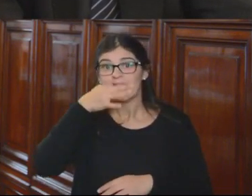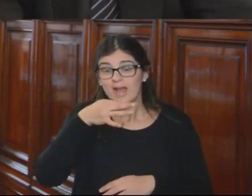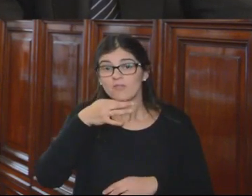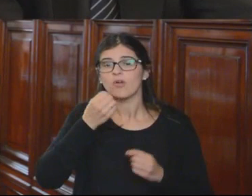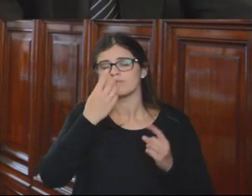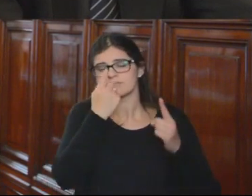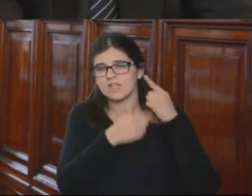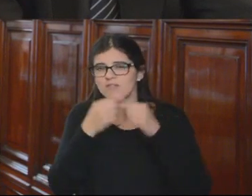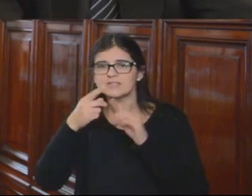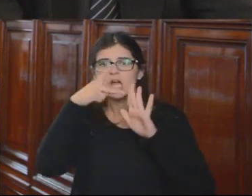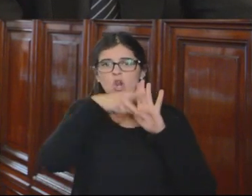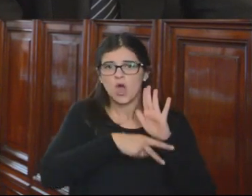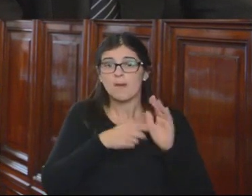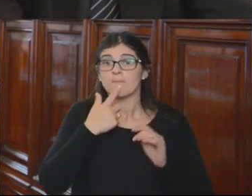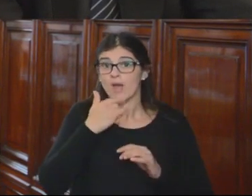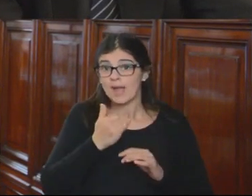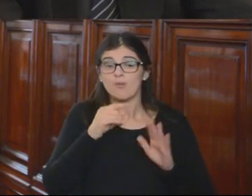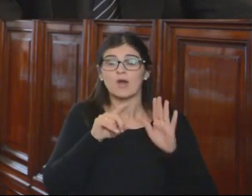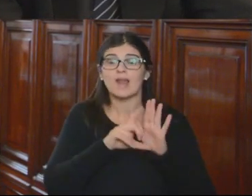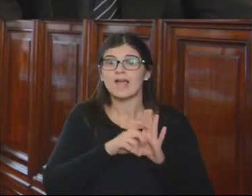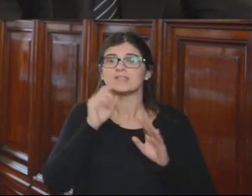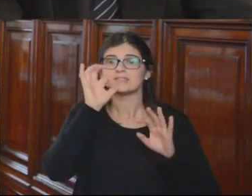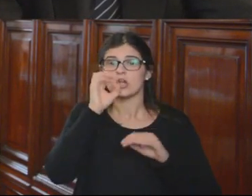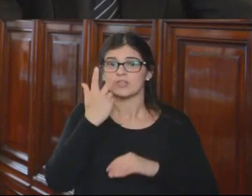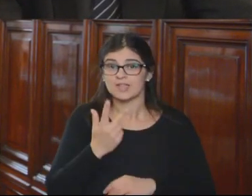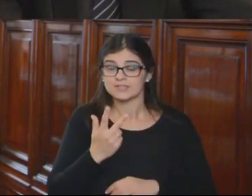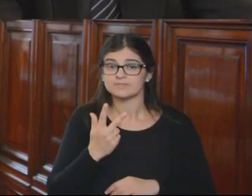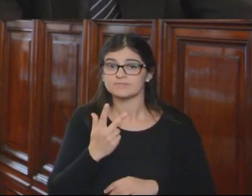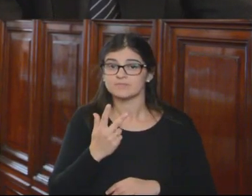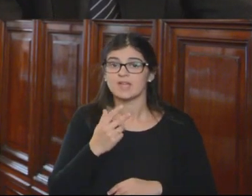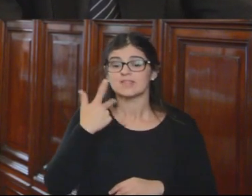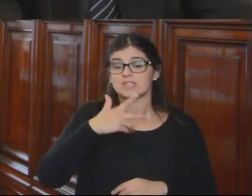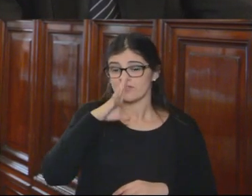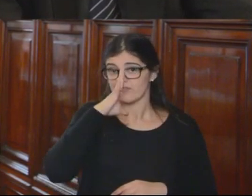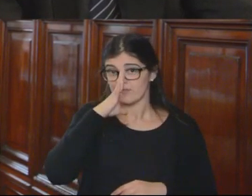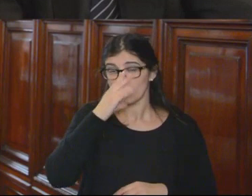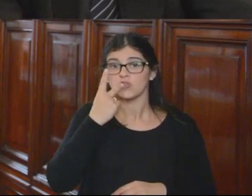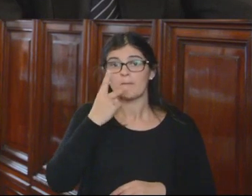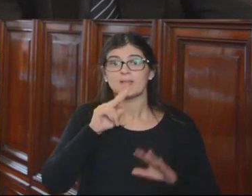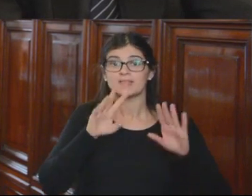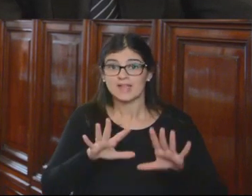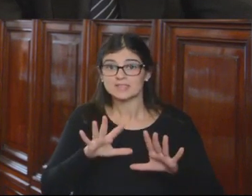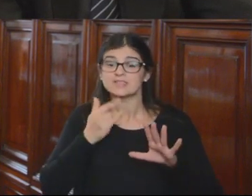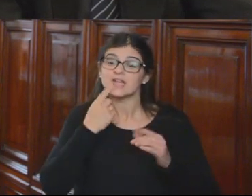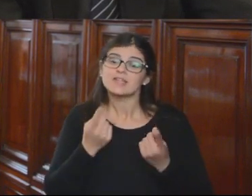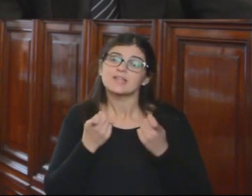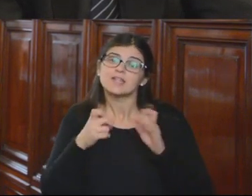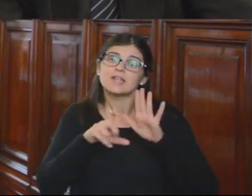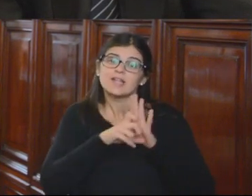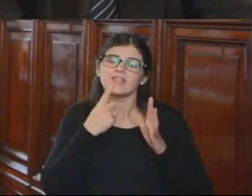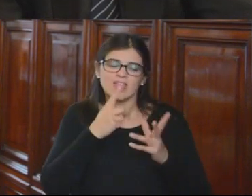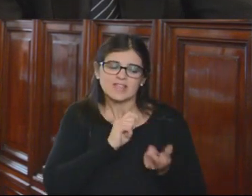diversas normativas, entre ellas la Ley 03, de 13 de febrero del 2010, Ley de Necesidad de